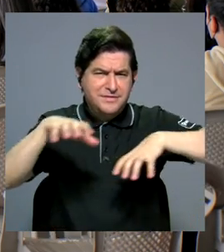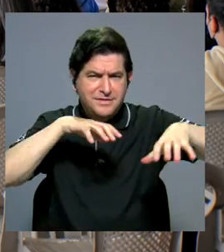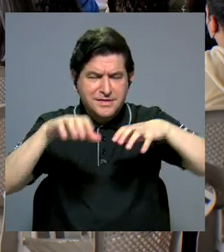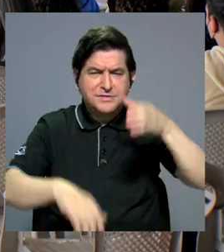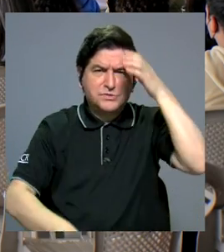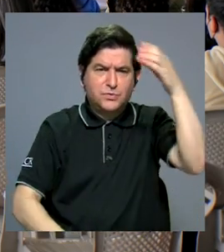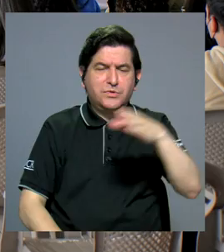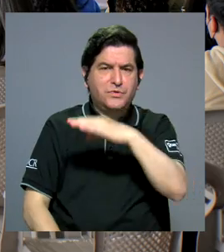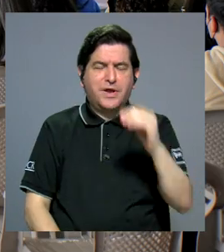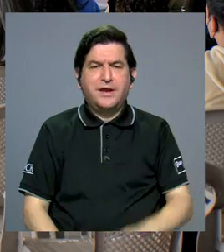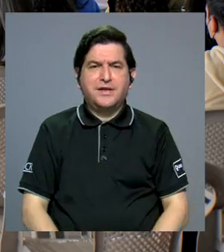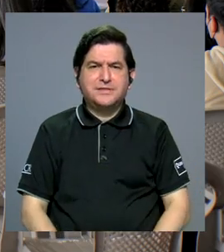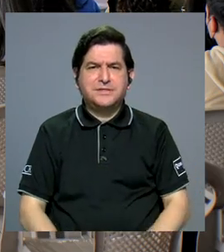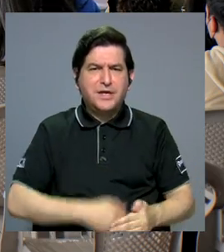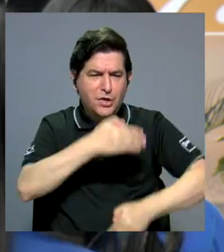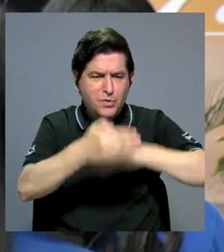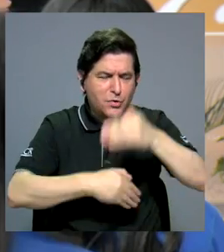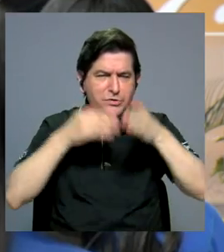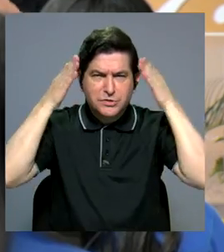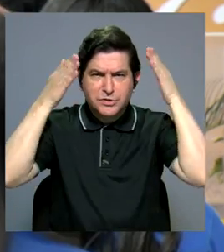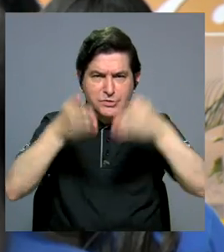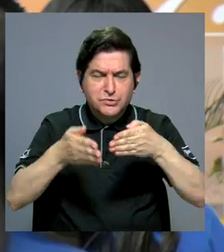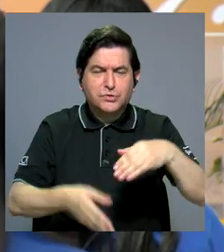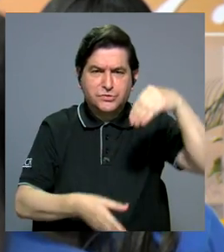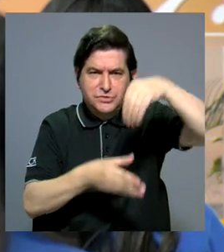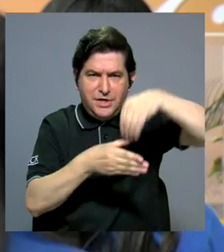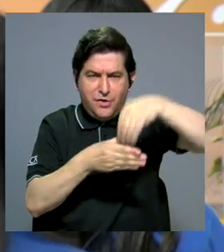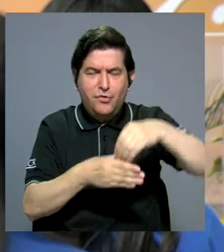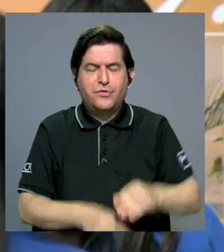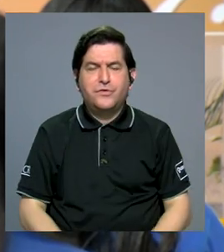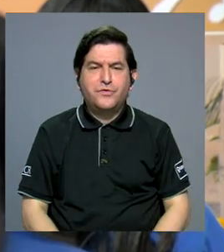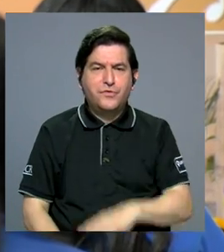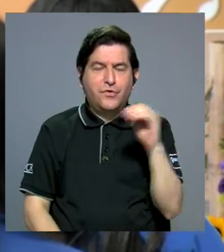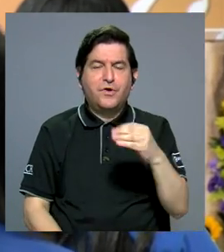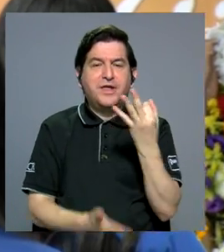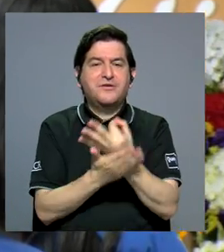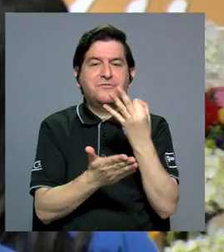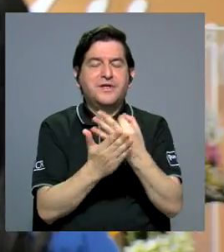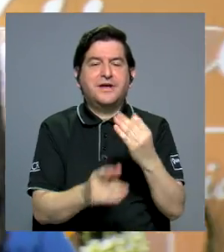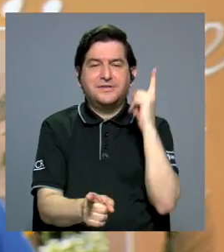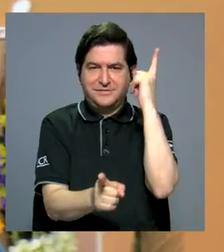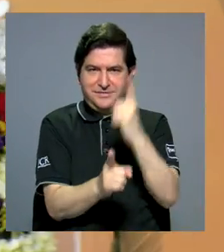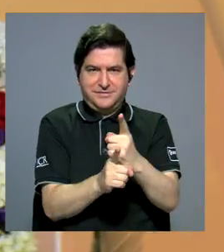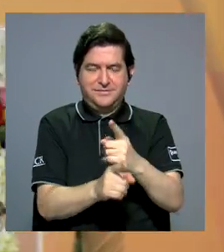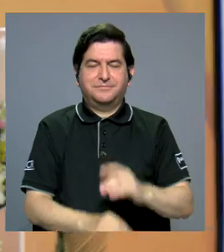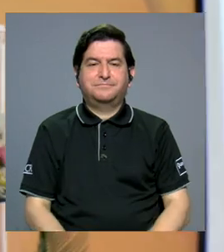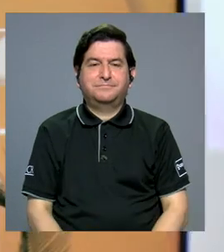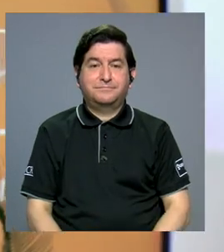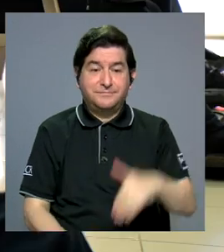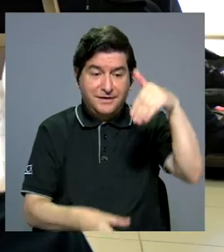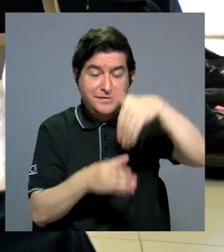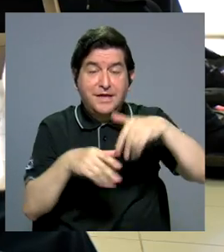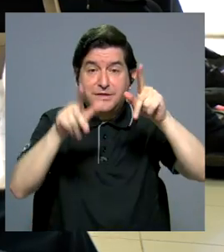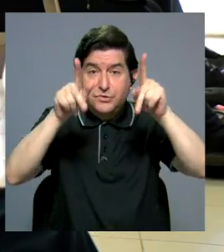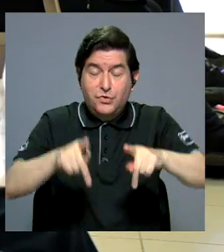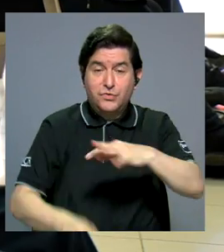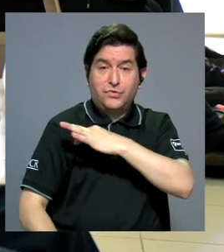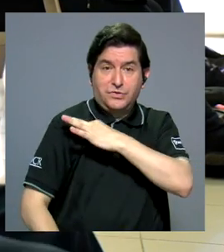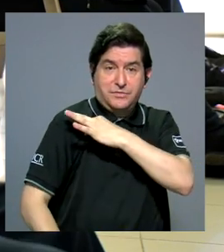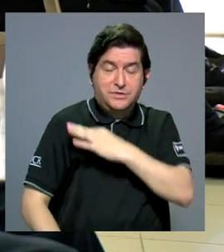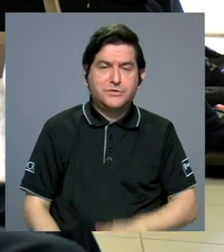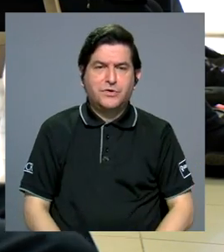actividades culturales y dinámicas enfocadas en el ahorro, la inversión y las finanzas saludables. Dentro de las personas